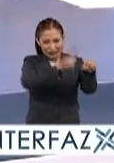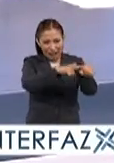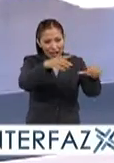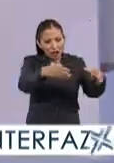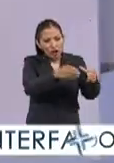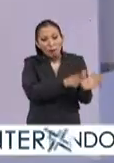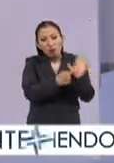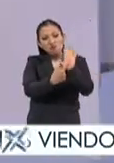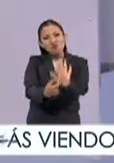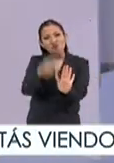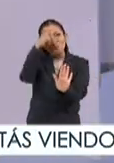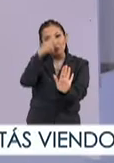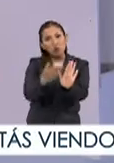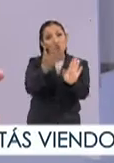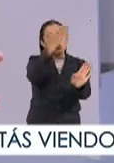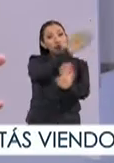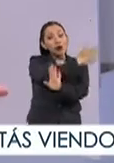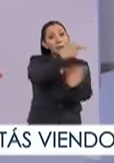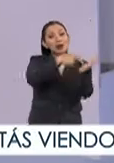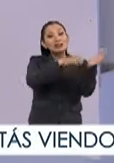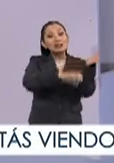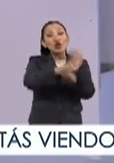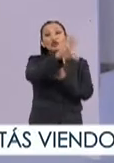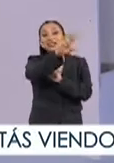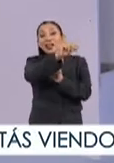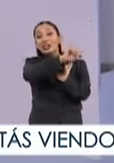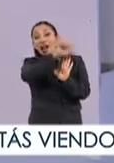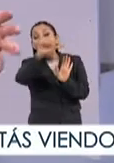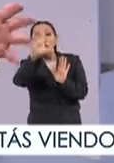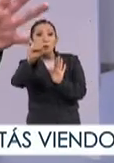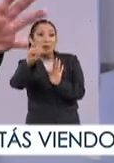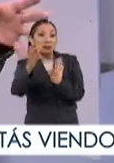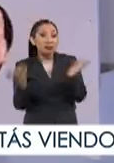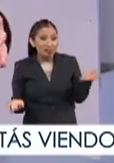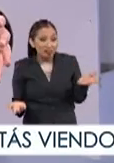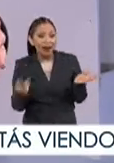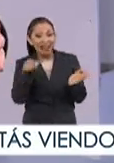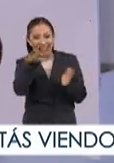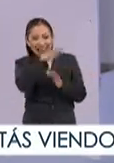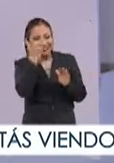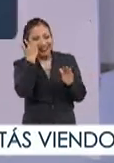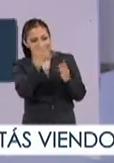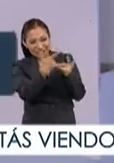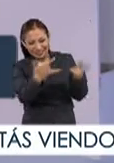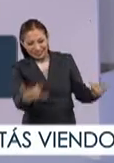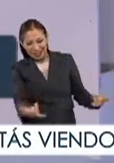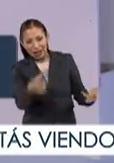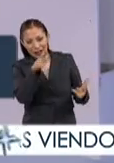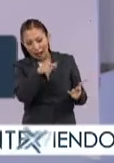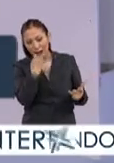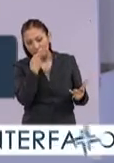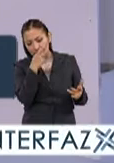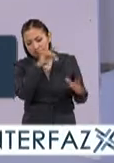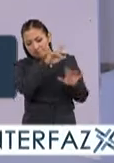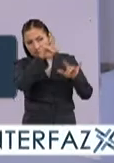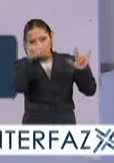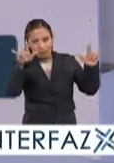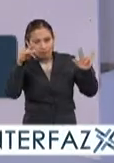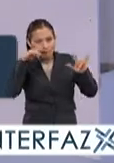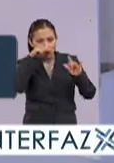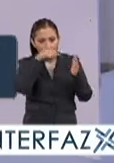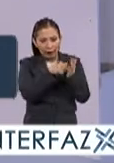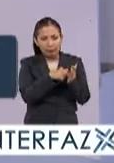se han expresado en México desde la década de los años 80 90 sobre todo en ese marco histórico estamos nosotros